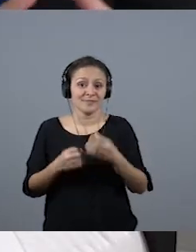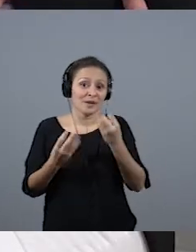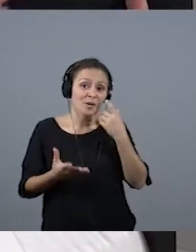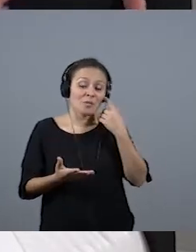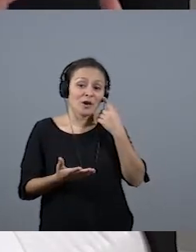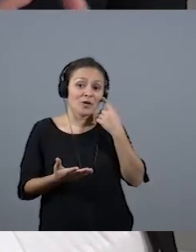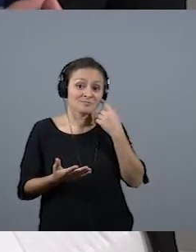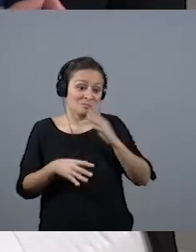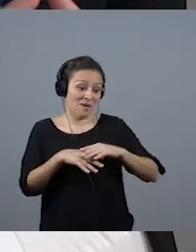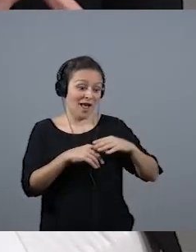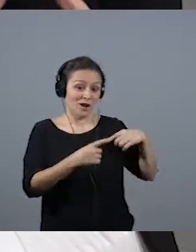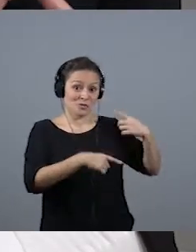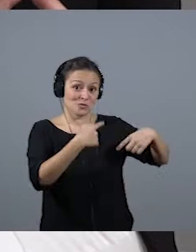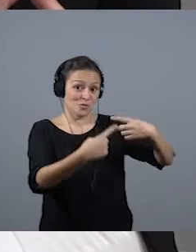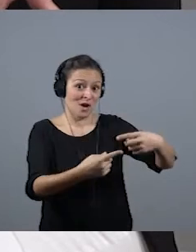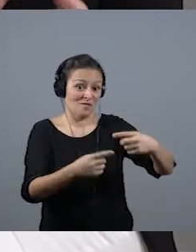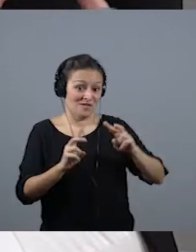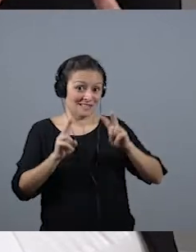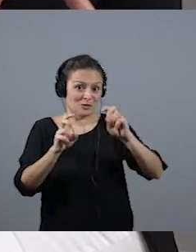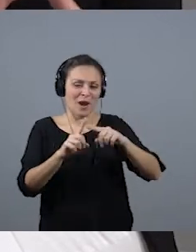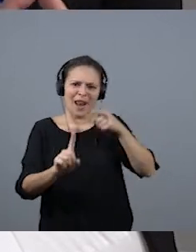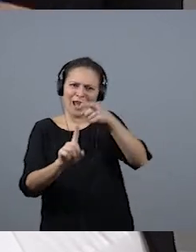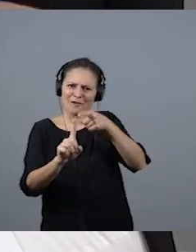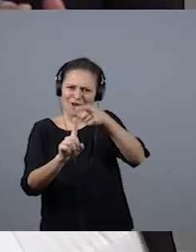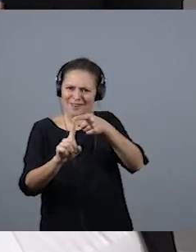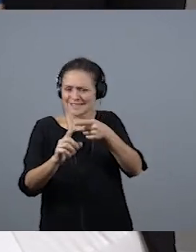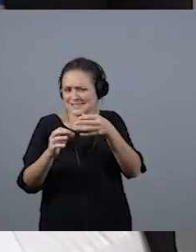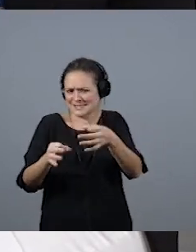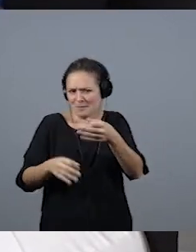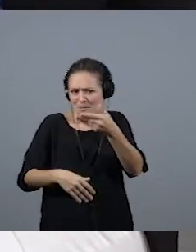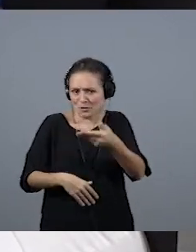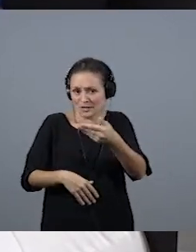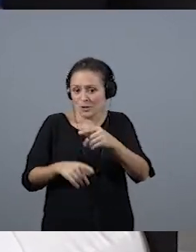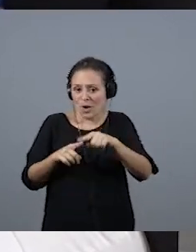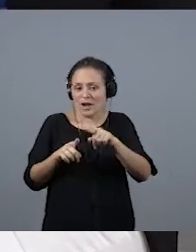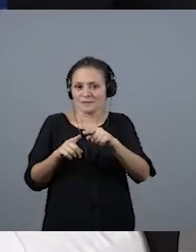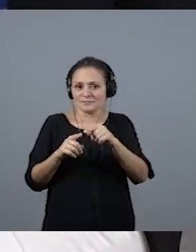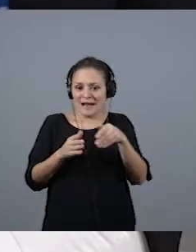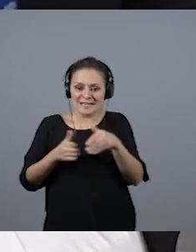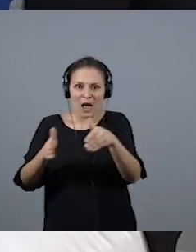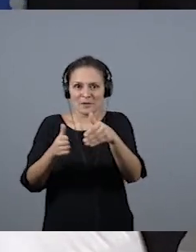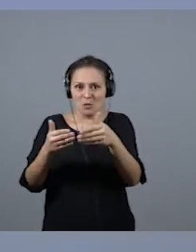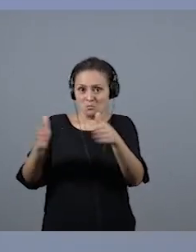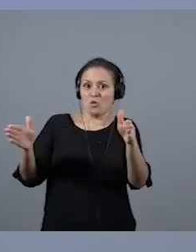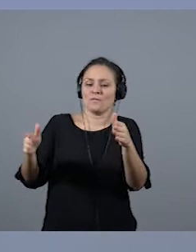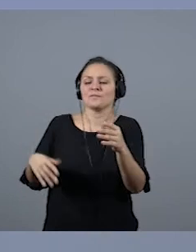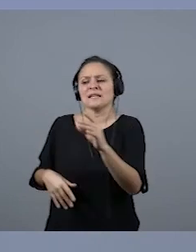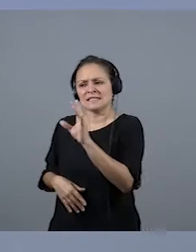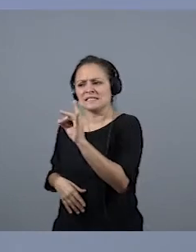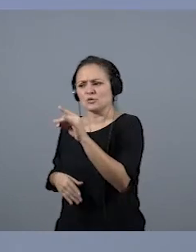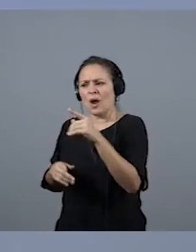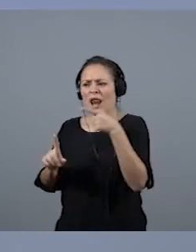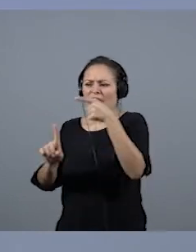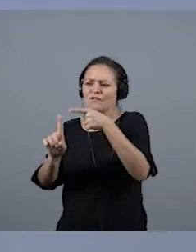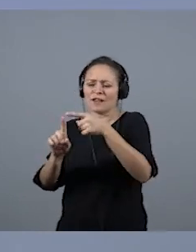Para las nuevas generaciones hubiera unos referentes, ¿no? El primer referente siempre abre un poquito más de camino. Son referentes en cuanto a